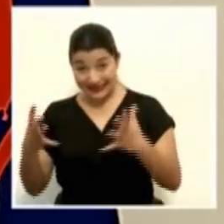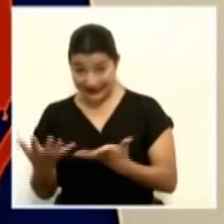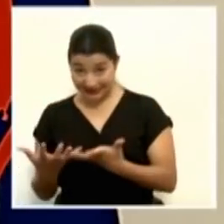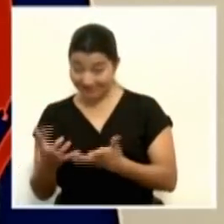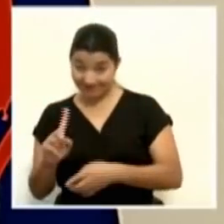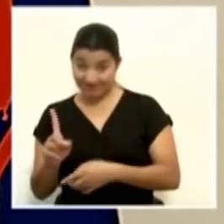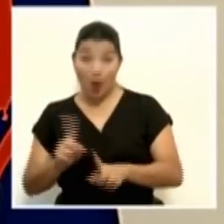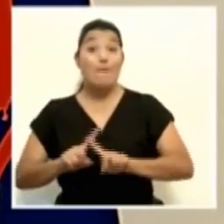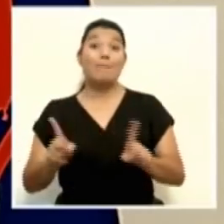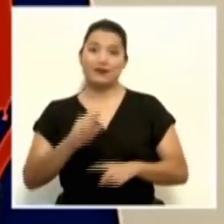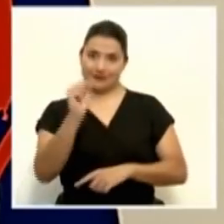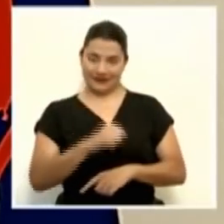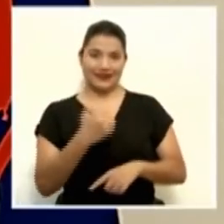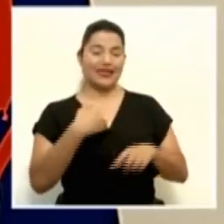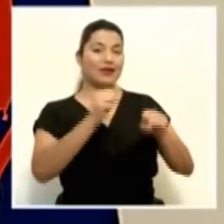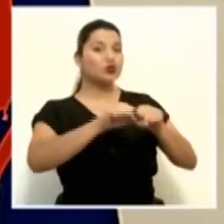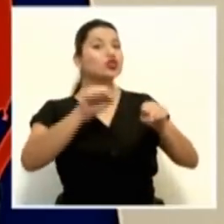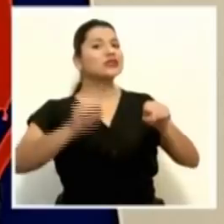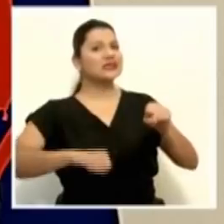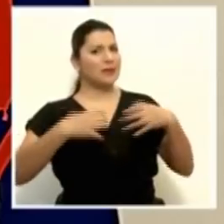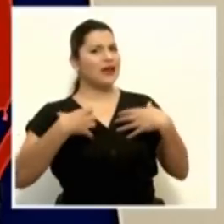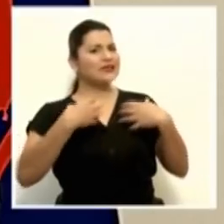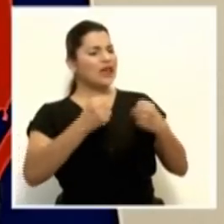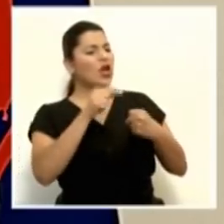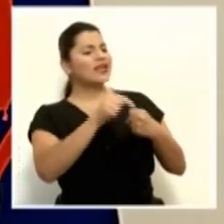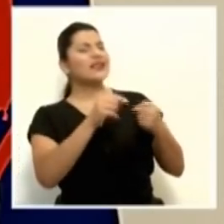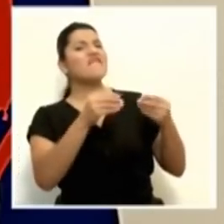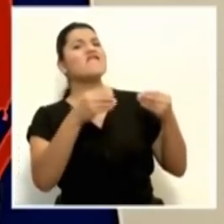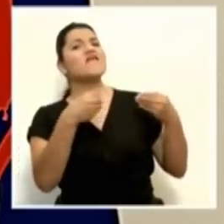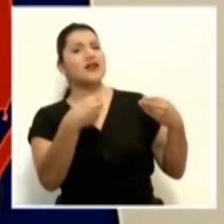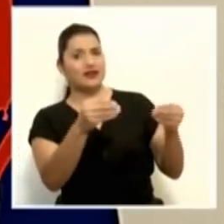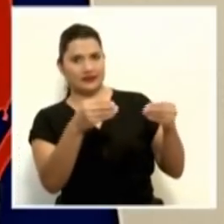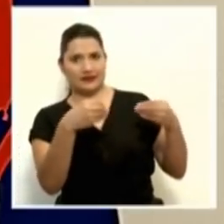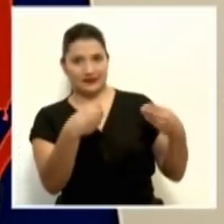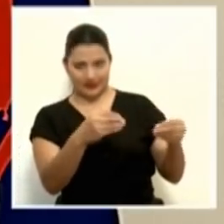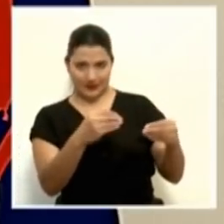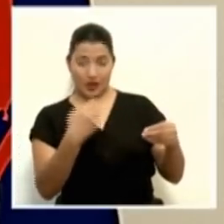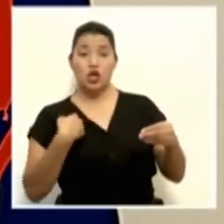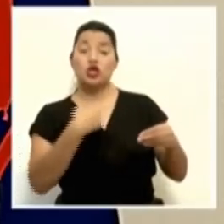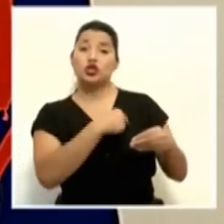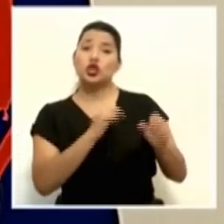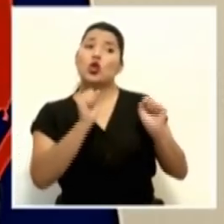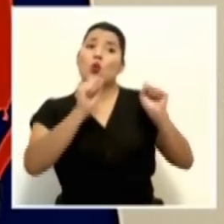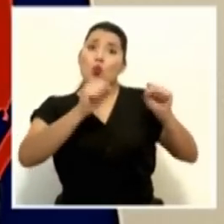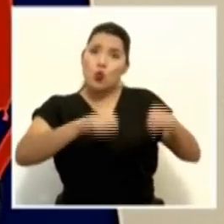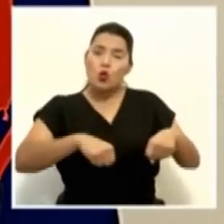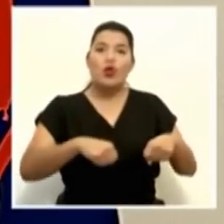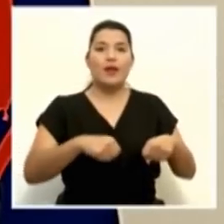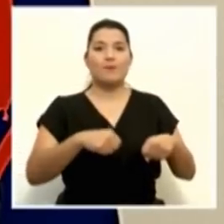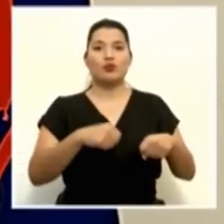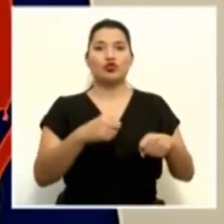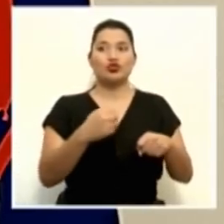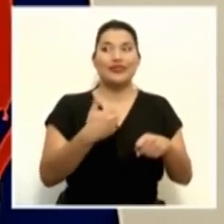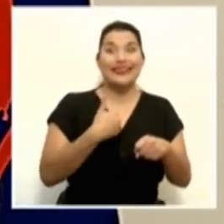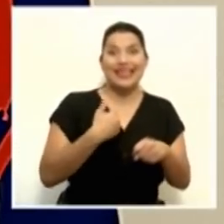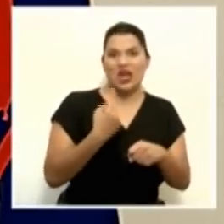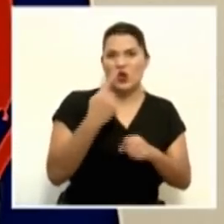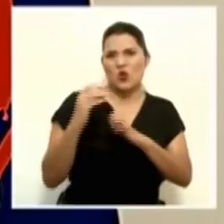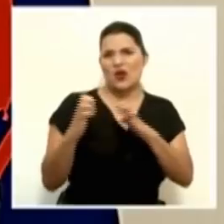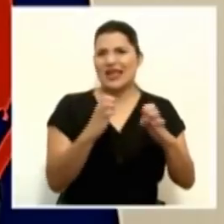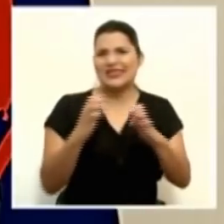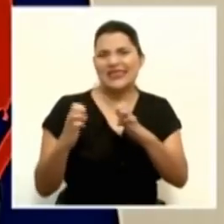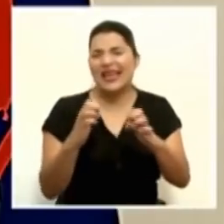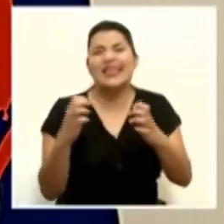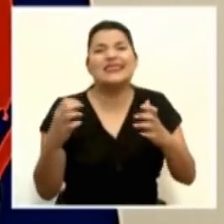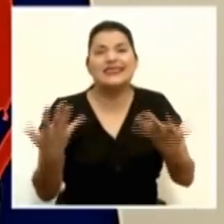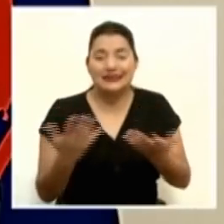sistema de salud que era flexible, que podíamos usar la estrategia de una sola caja para